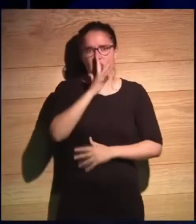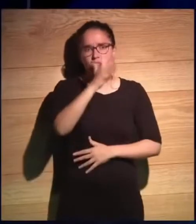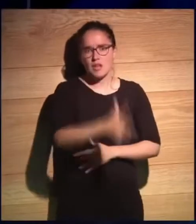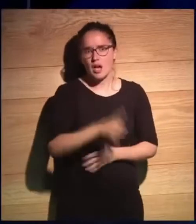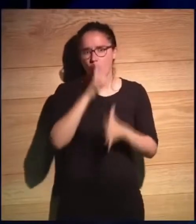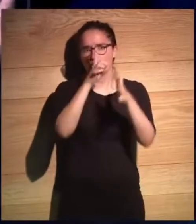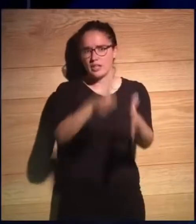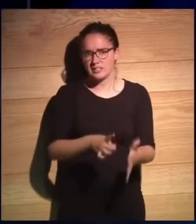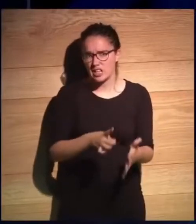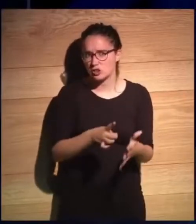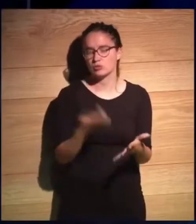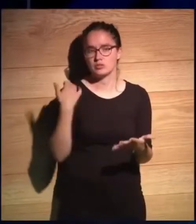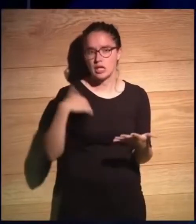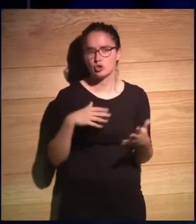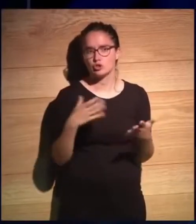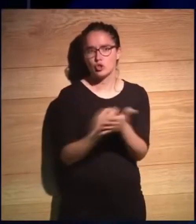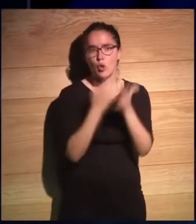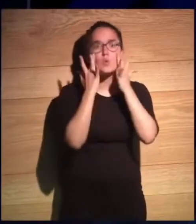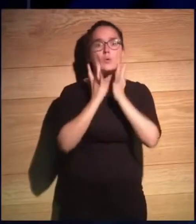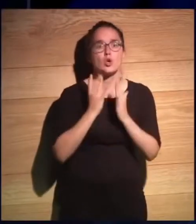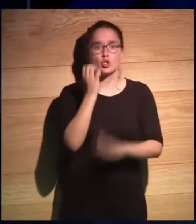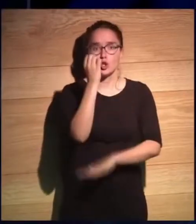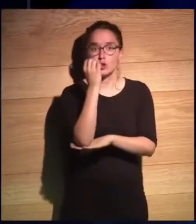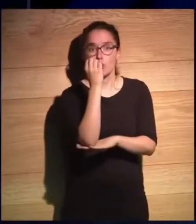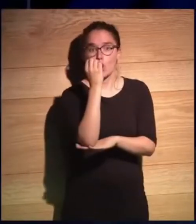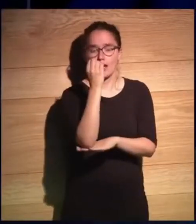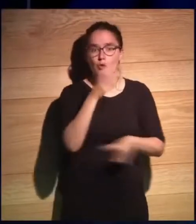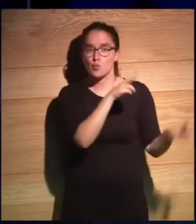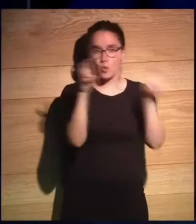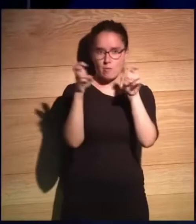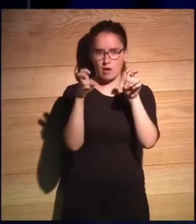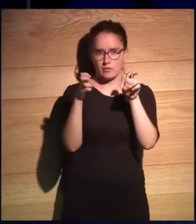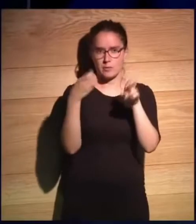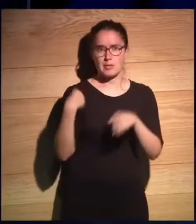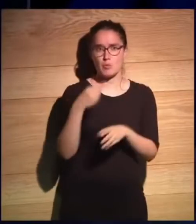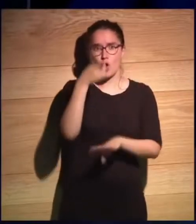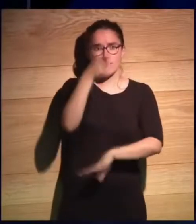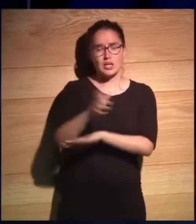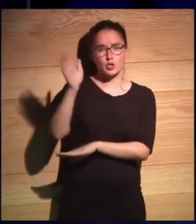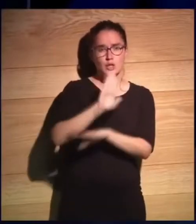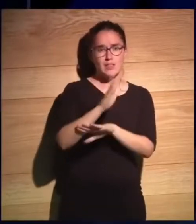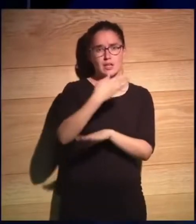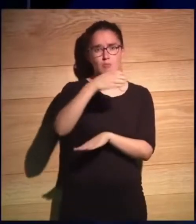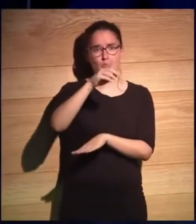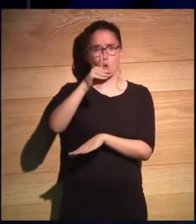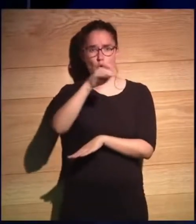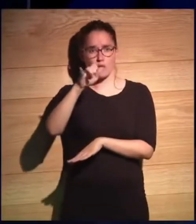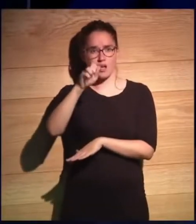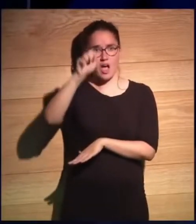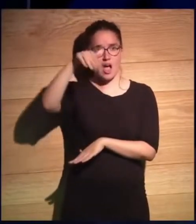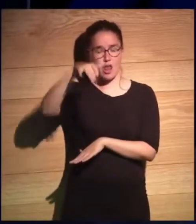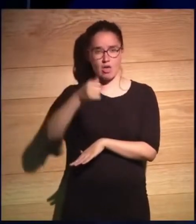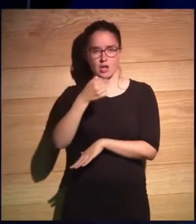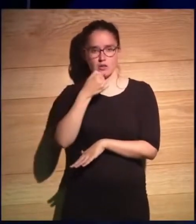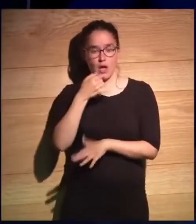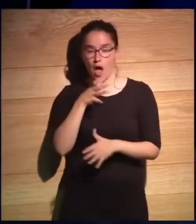limpio y ya se había empezado a construir la nueva torre, Woody Allen en una entrevista dijo algo así como, si alguien ahora aterrizase en Nueva York y no supiera que